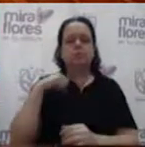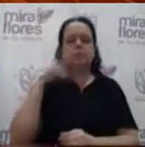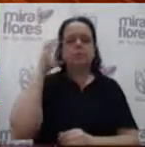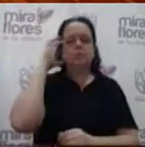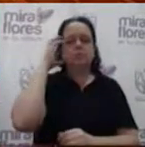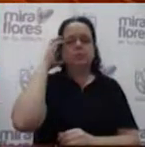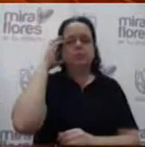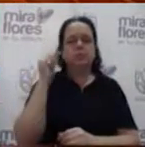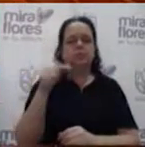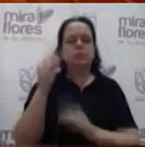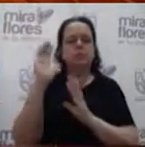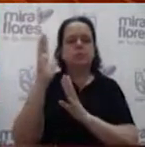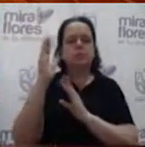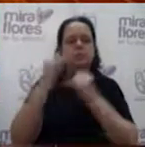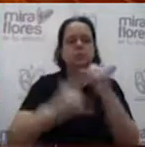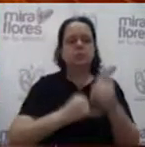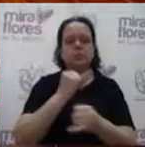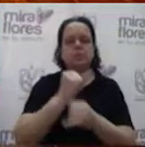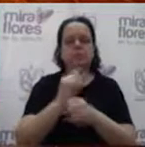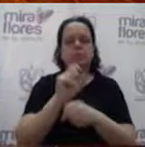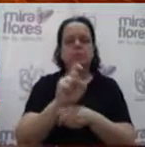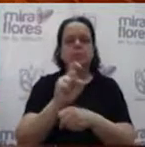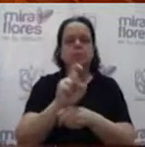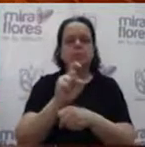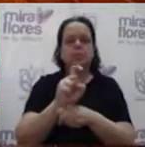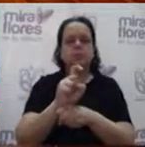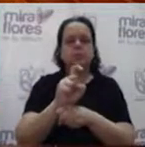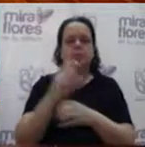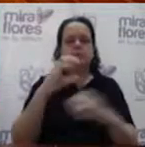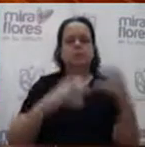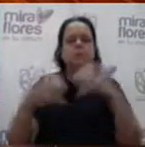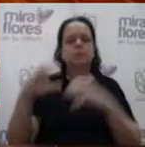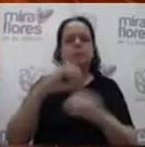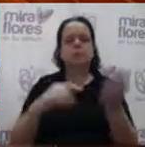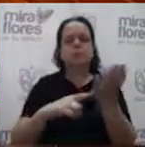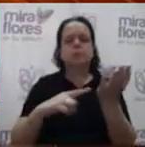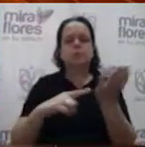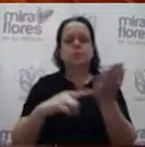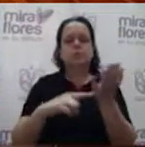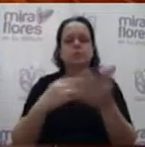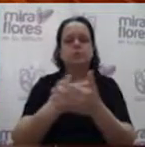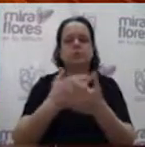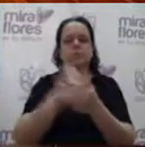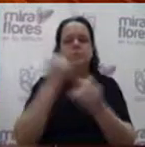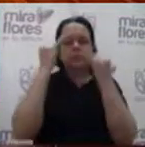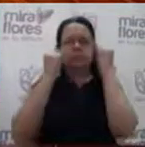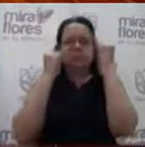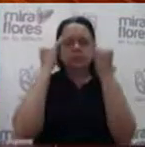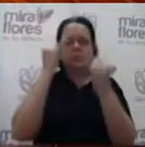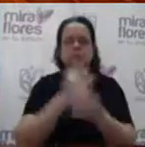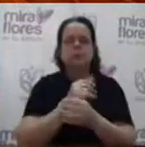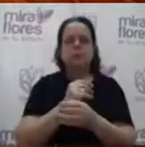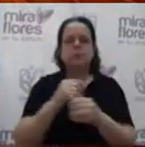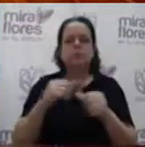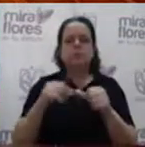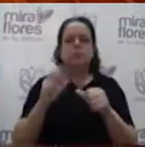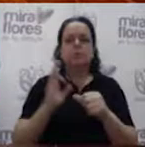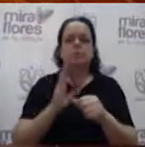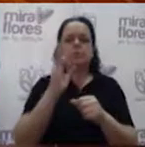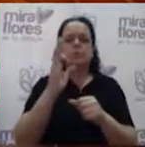en la Conferencia Internacional Educación en Ciencia, Tecnología e Innovación para un Progreso Incluyente.